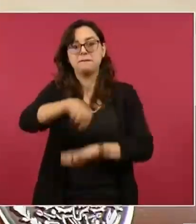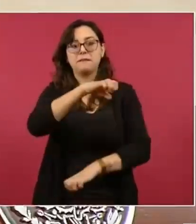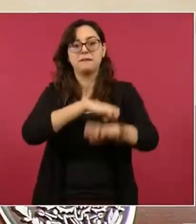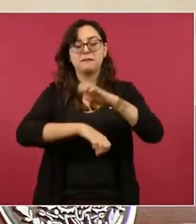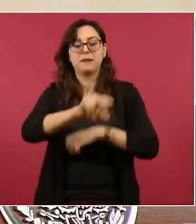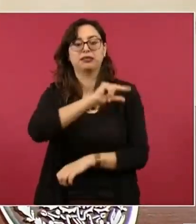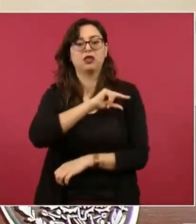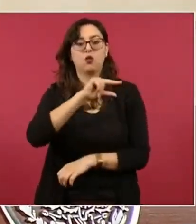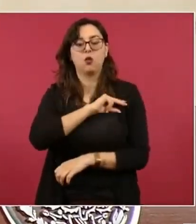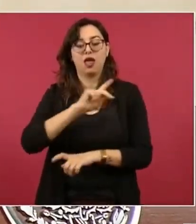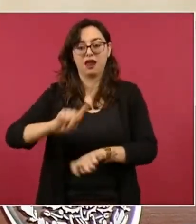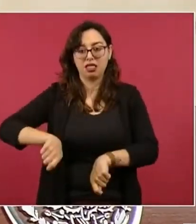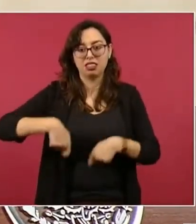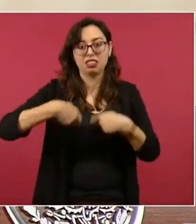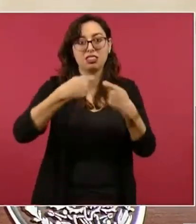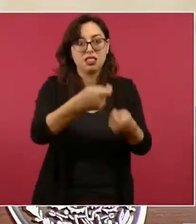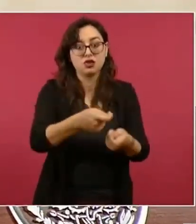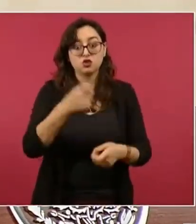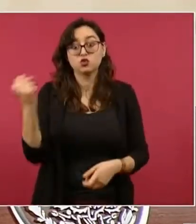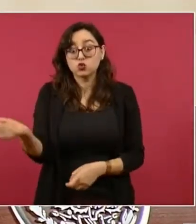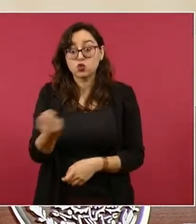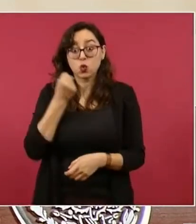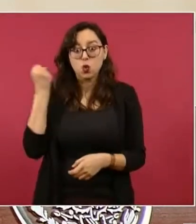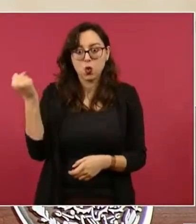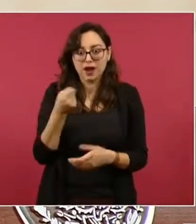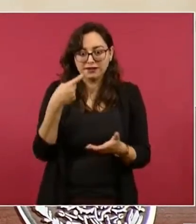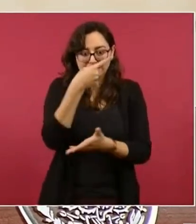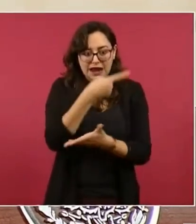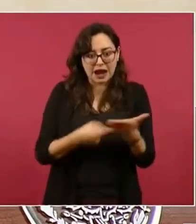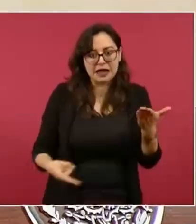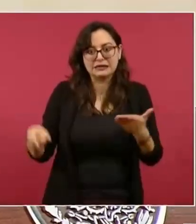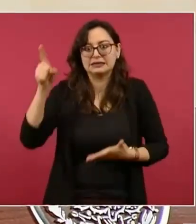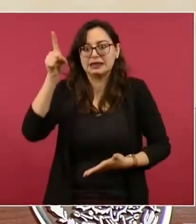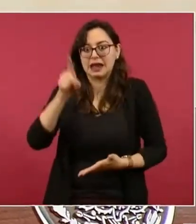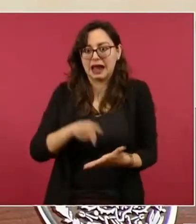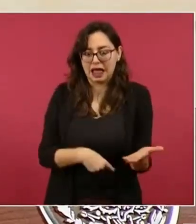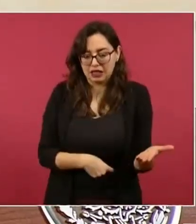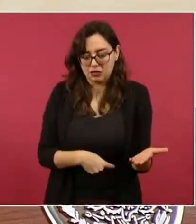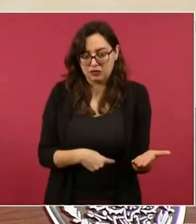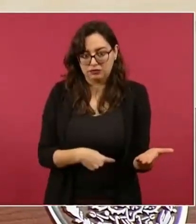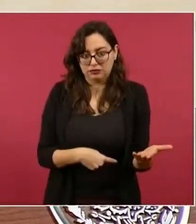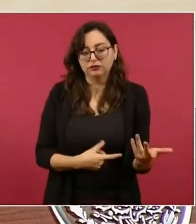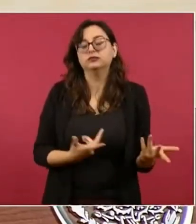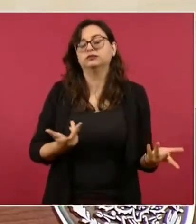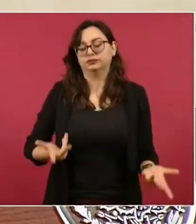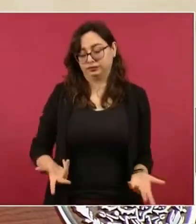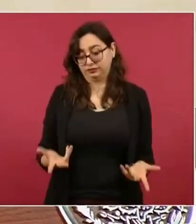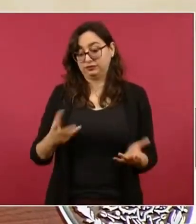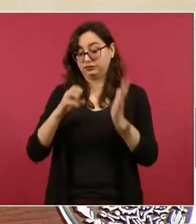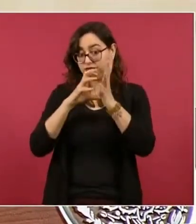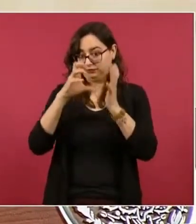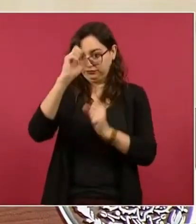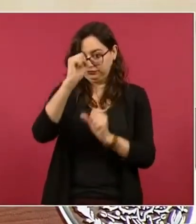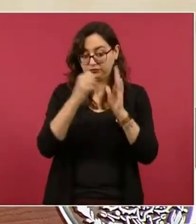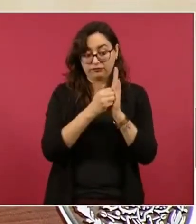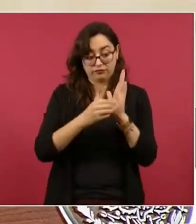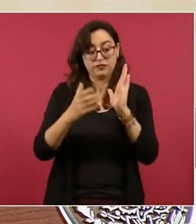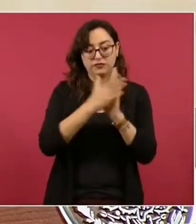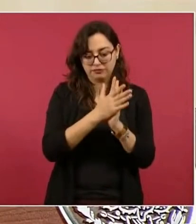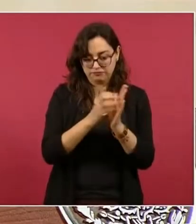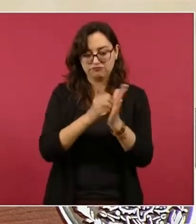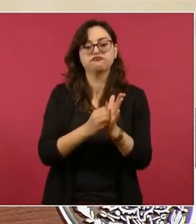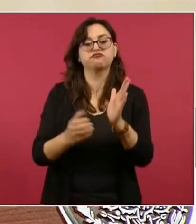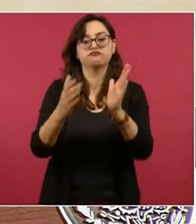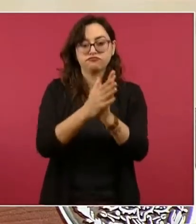bueno después de que hace esa modificación constitucional don Adolfo los